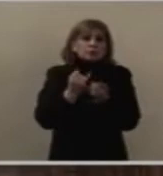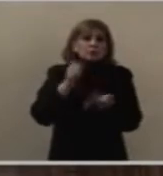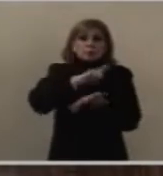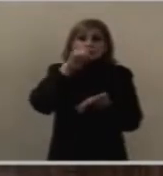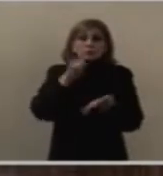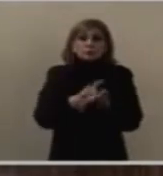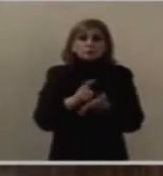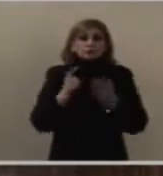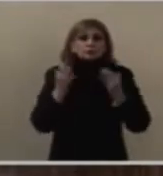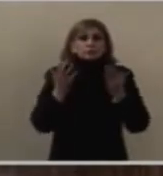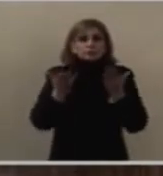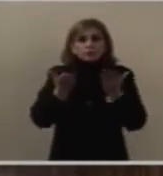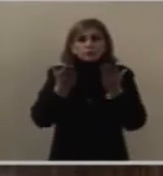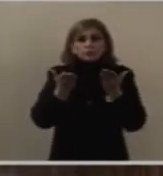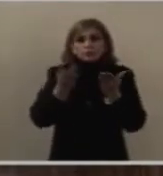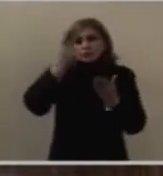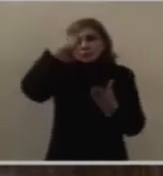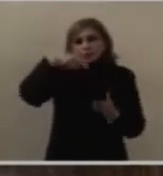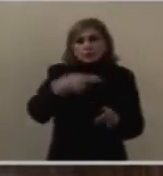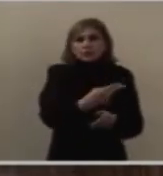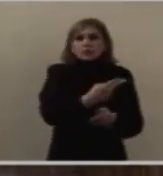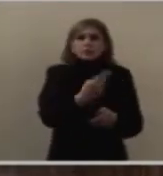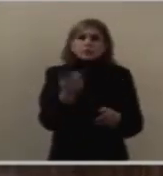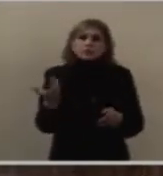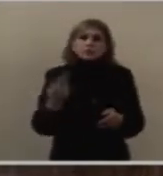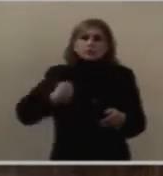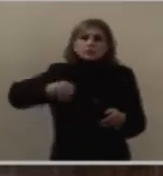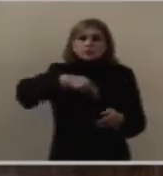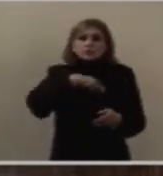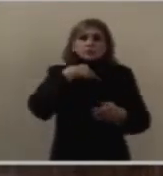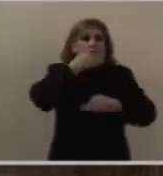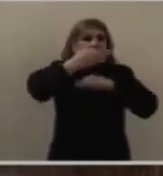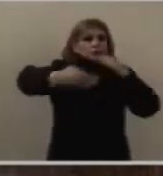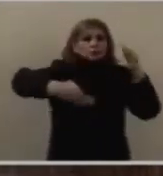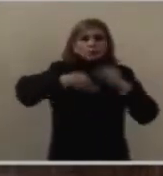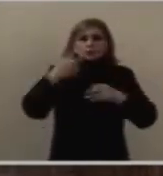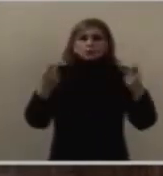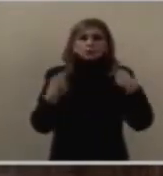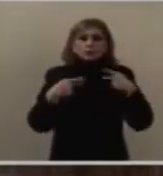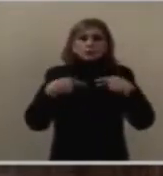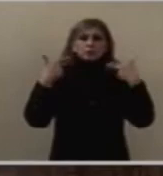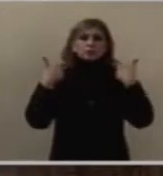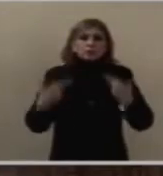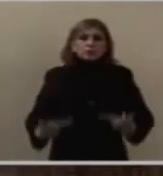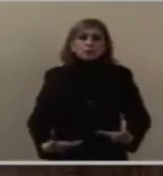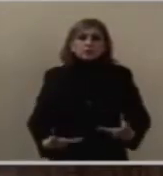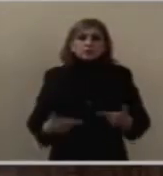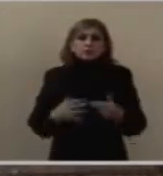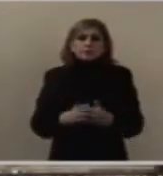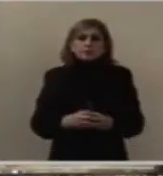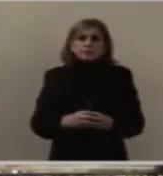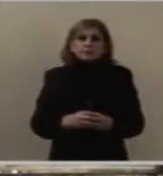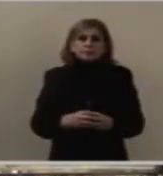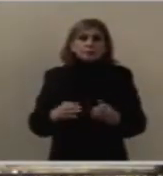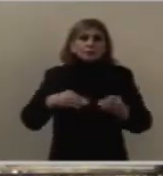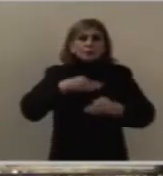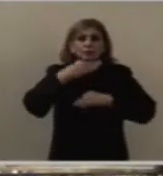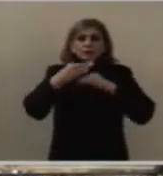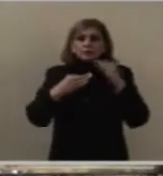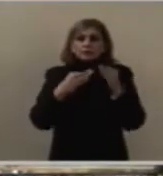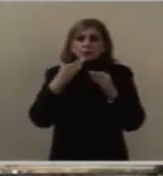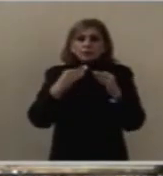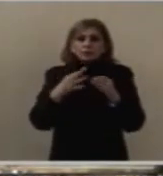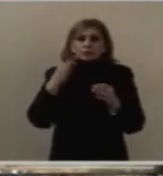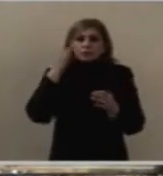su deseo para nosotros y para toda la humanidad. Con toda razón,